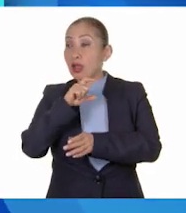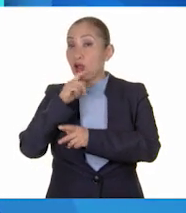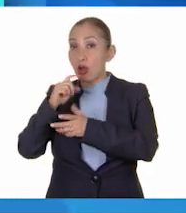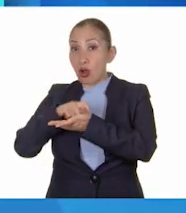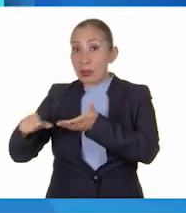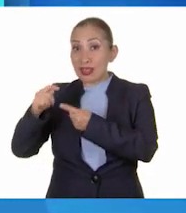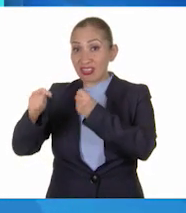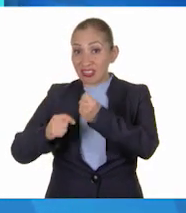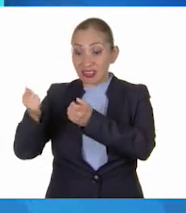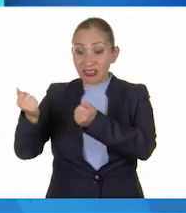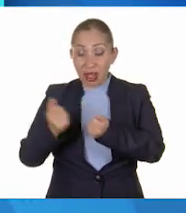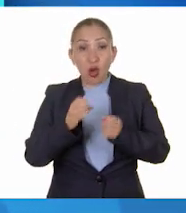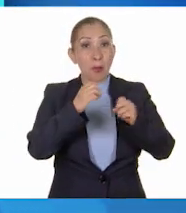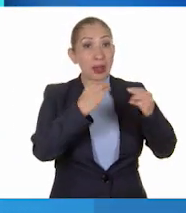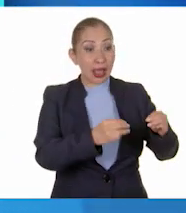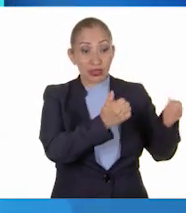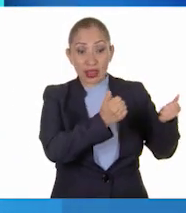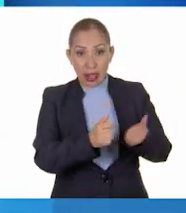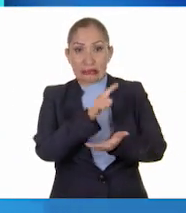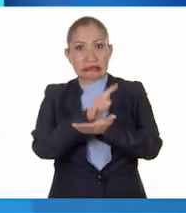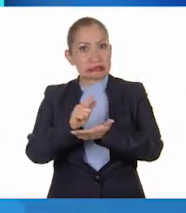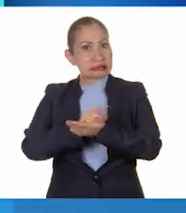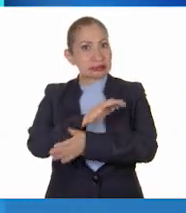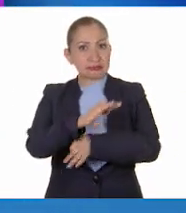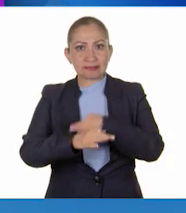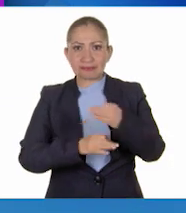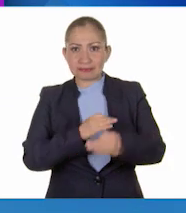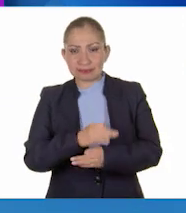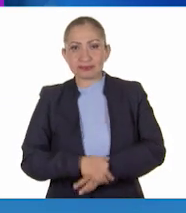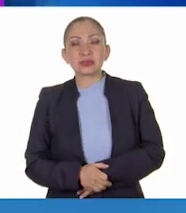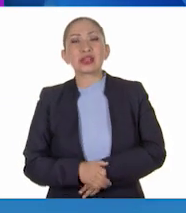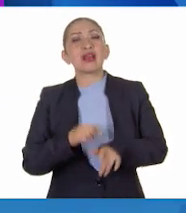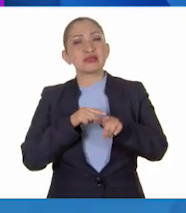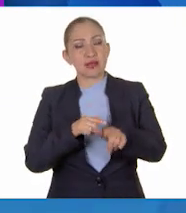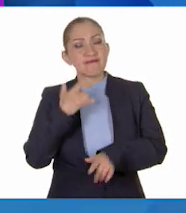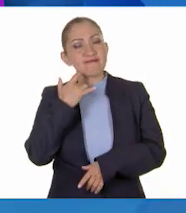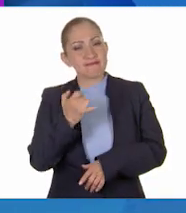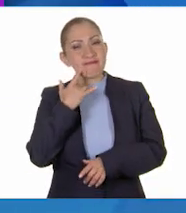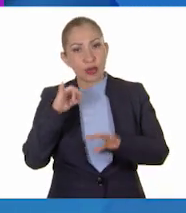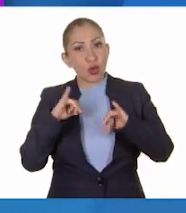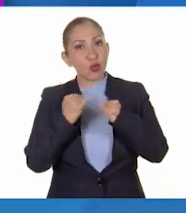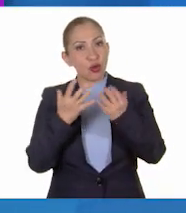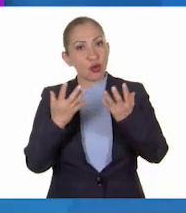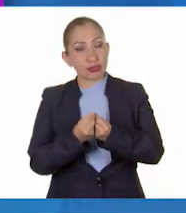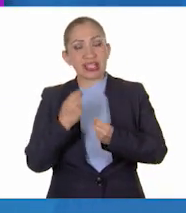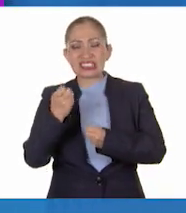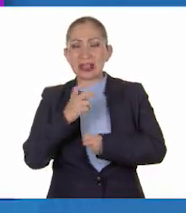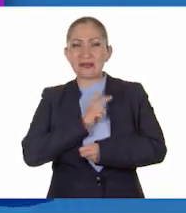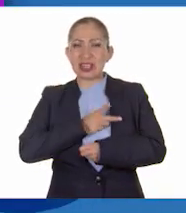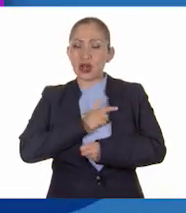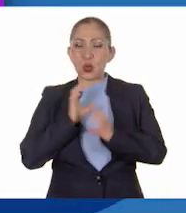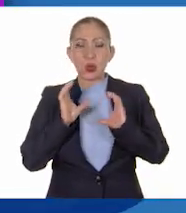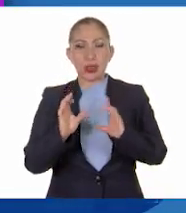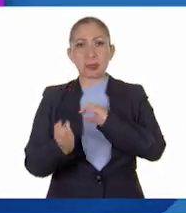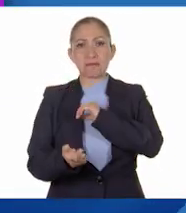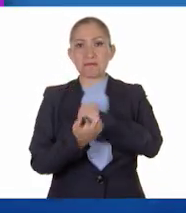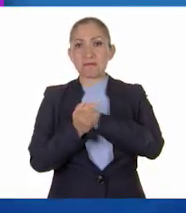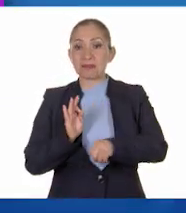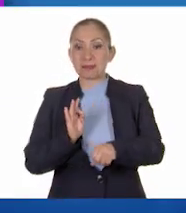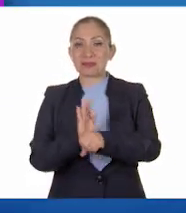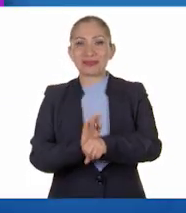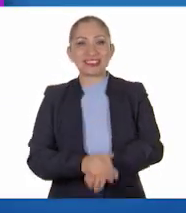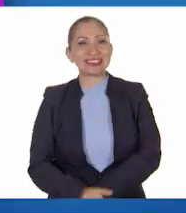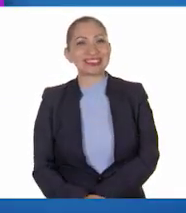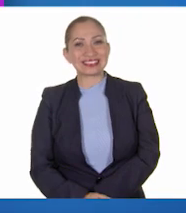cosas que compres en la tienda o en el supermercado. Sigamos luchando juntos contra este virus cuidándonos los unos